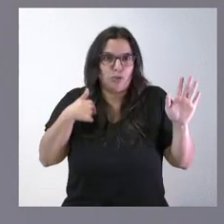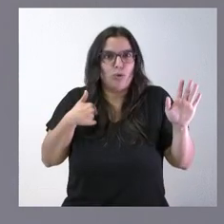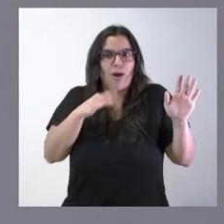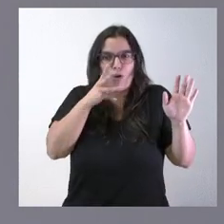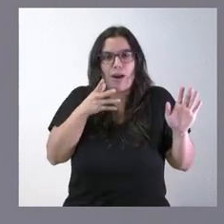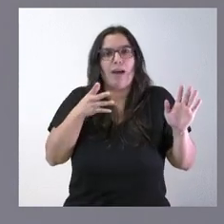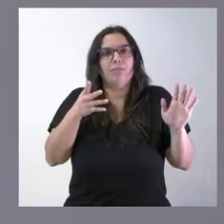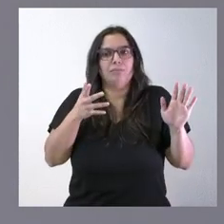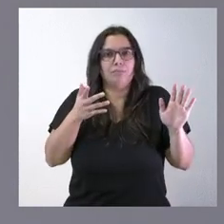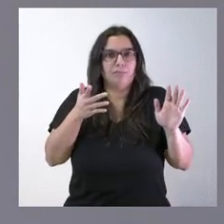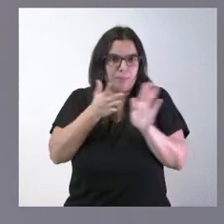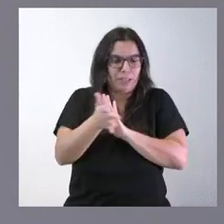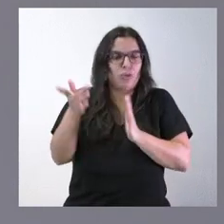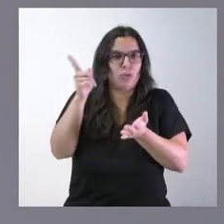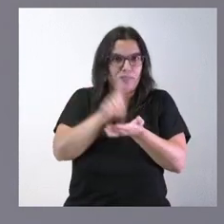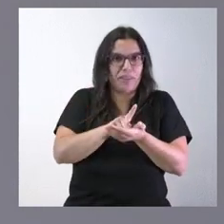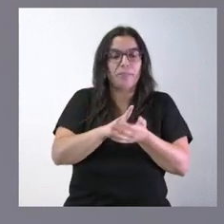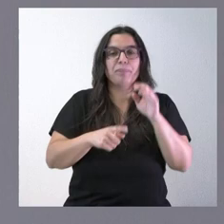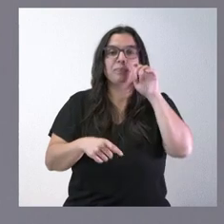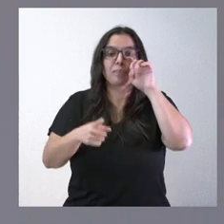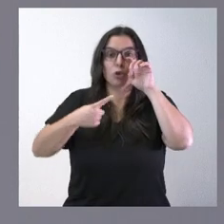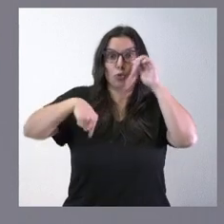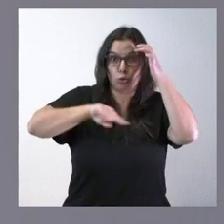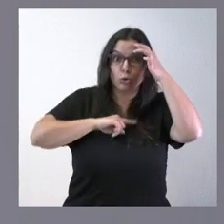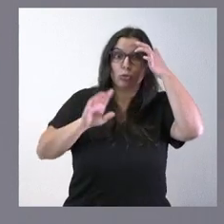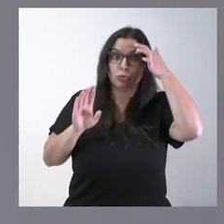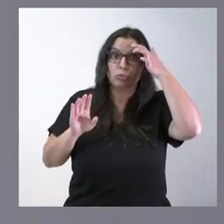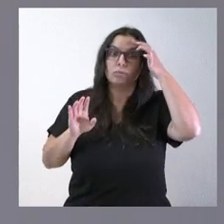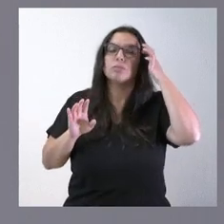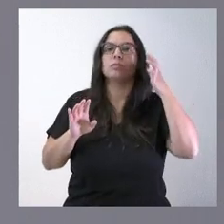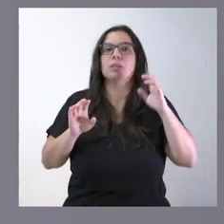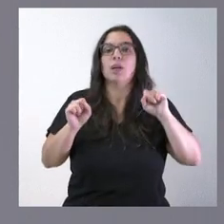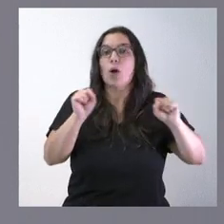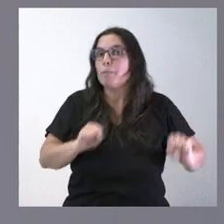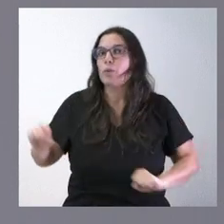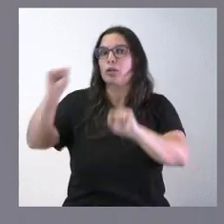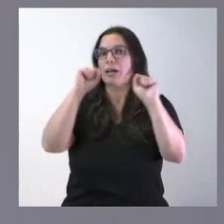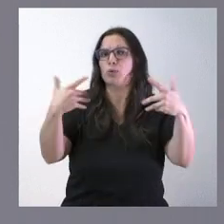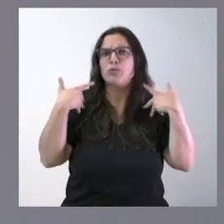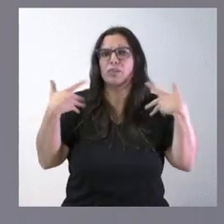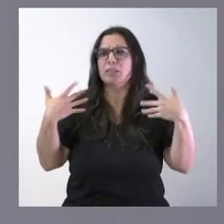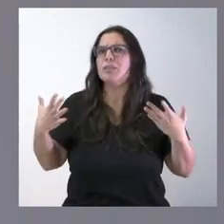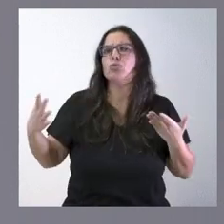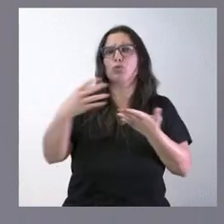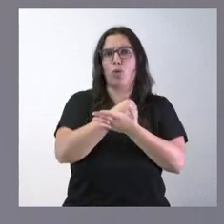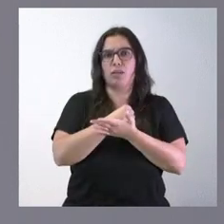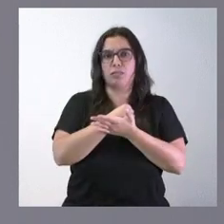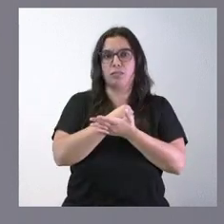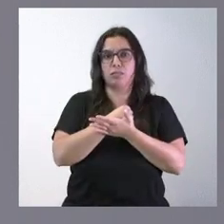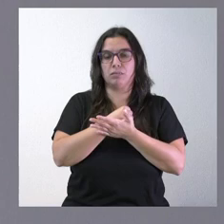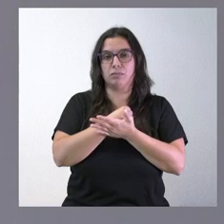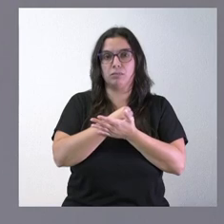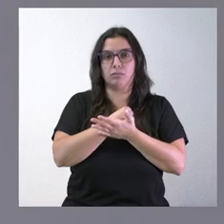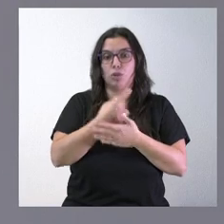de hacerlo ahora nosotros estamos protegiendo a todas las víctimas y nosotros estamos en contra